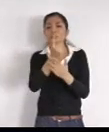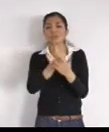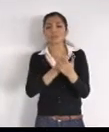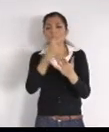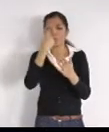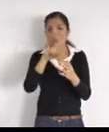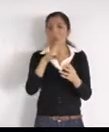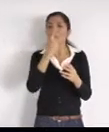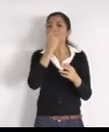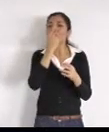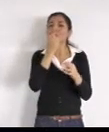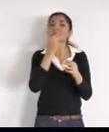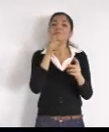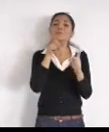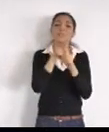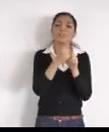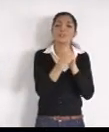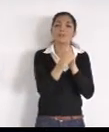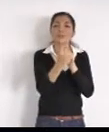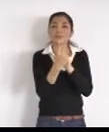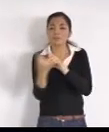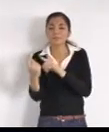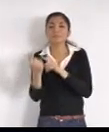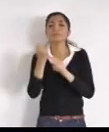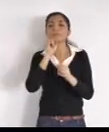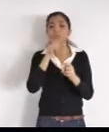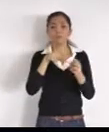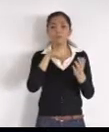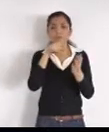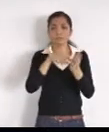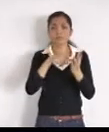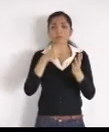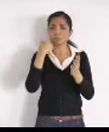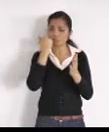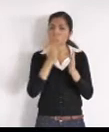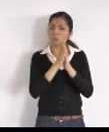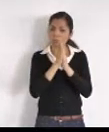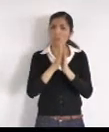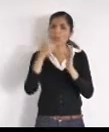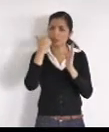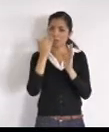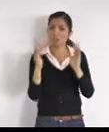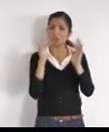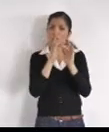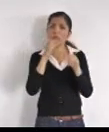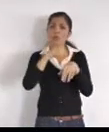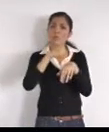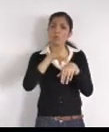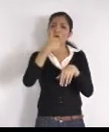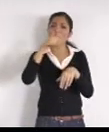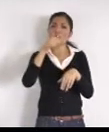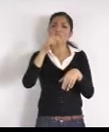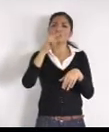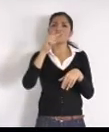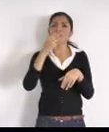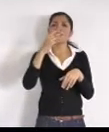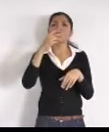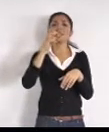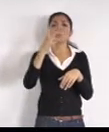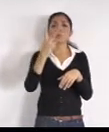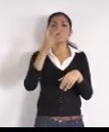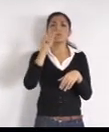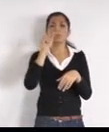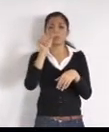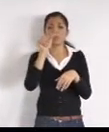te pido, que te contactes, al 1189-3416, si también, por esta misma vía, no puedes pasar el dato, para hacer,